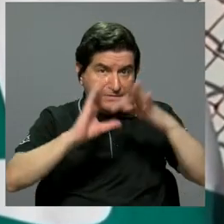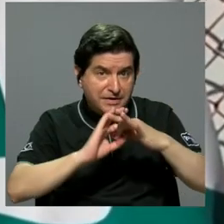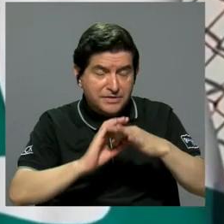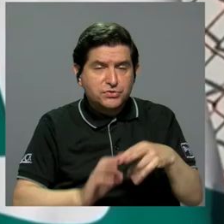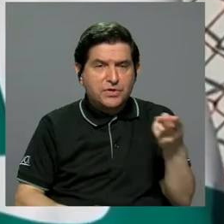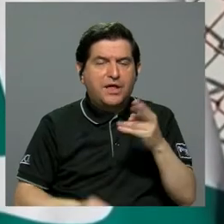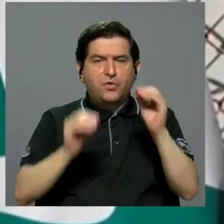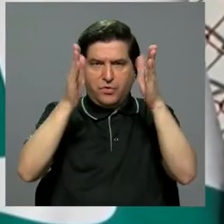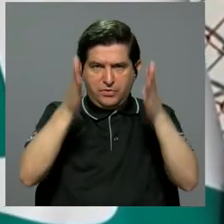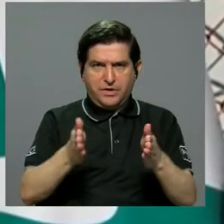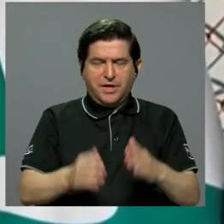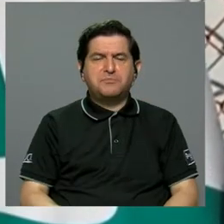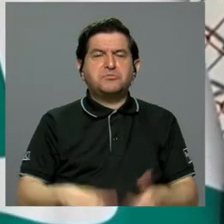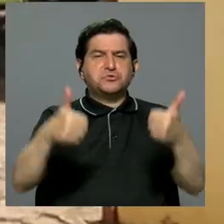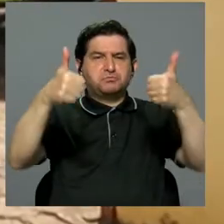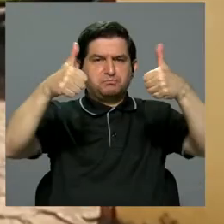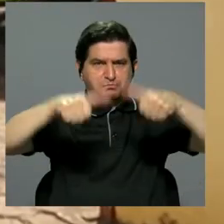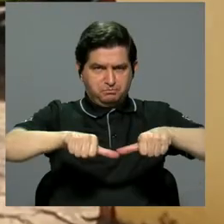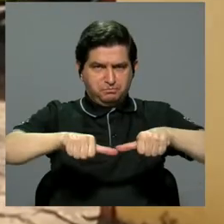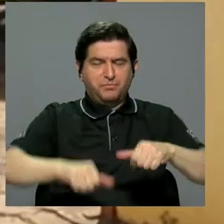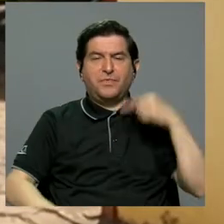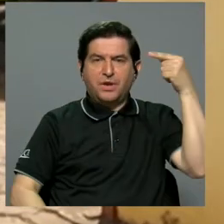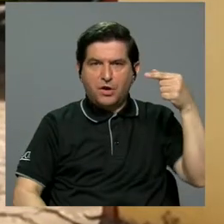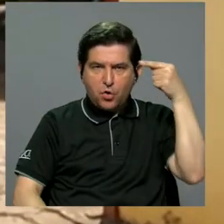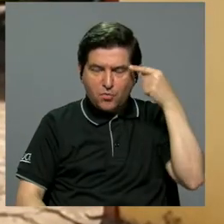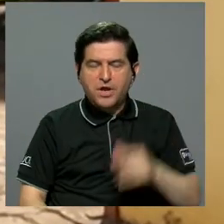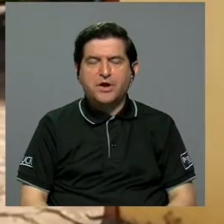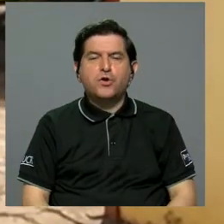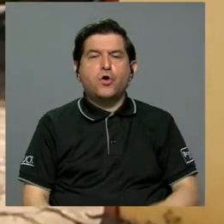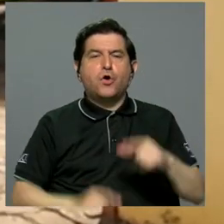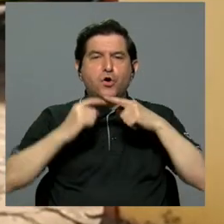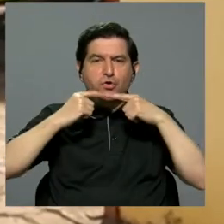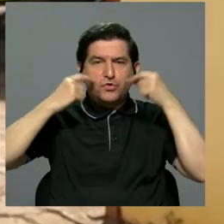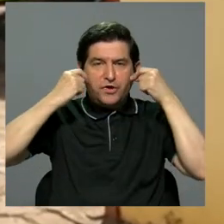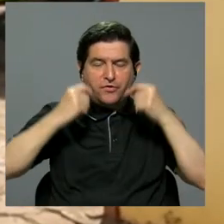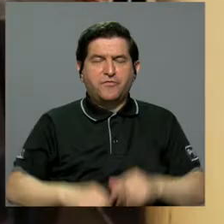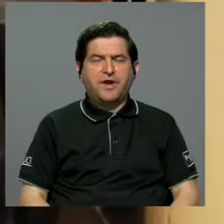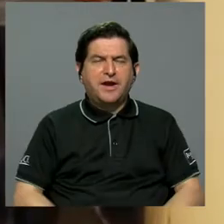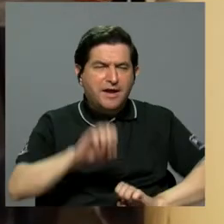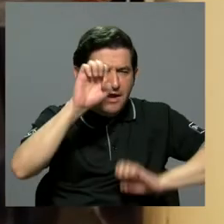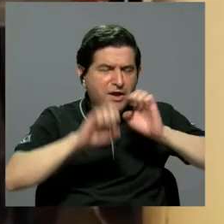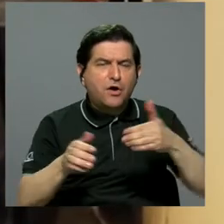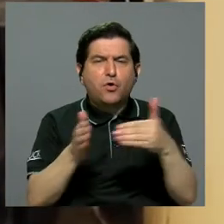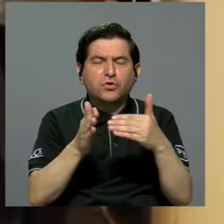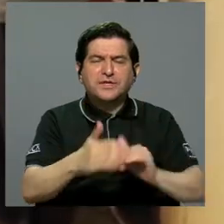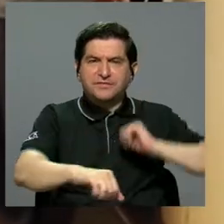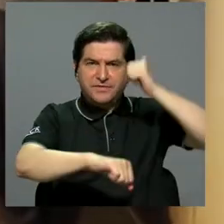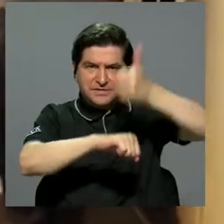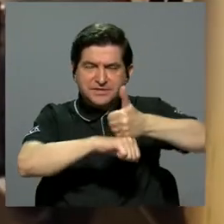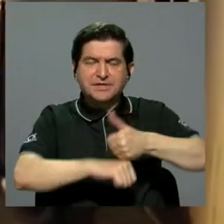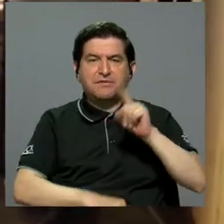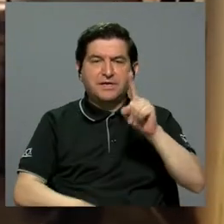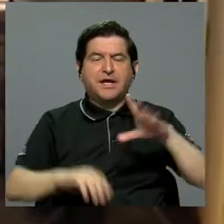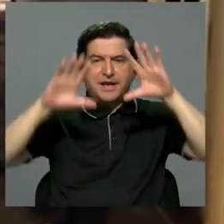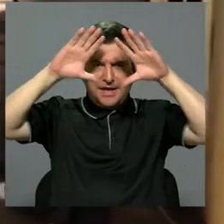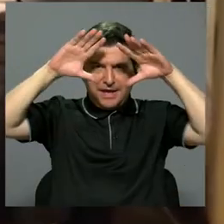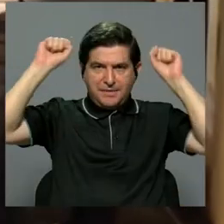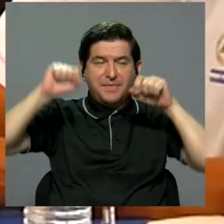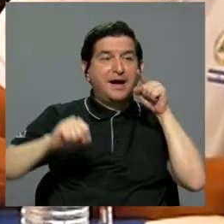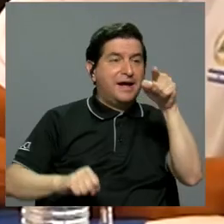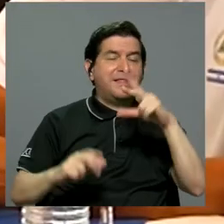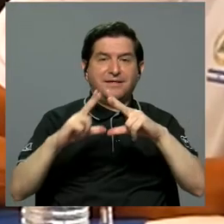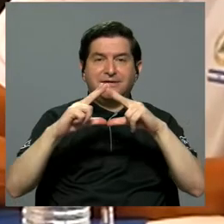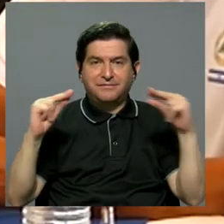respecto, los dos académicos coinciden en que el gobierno de Rodrigo Chávez debe valorar el reestablecimiento de una